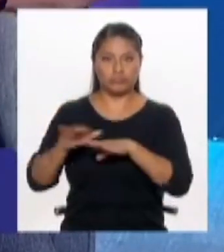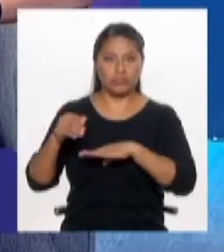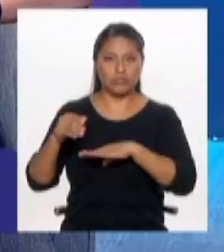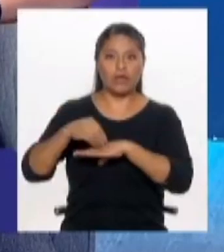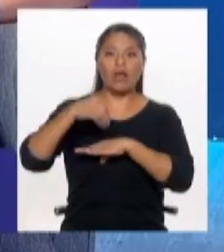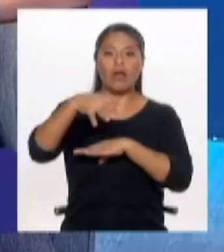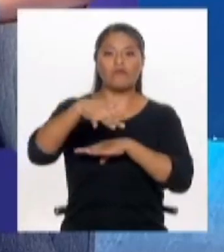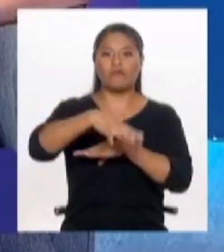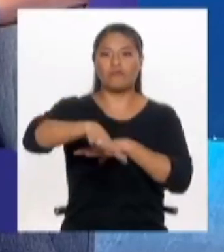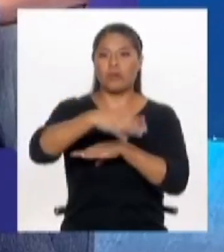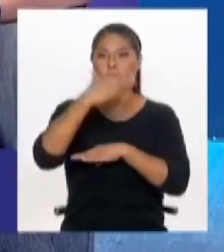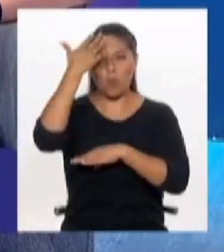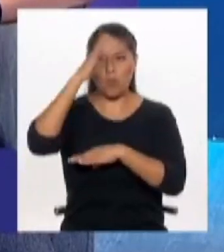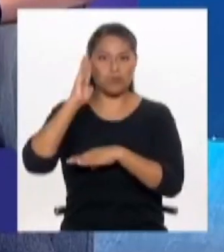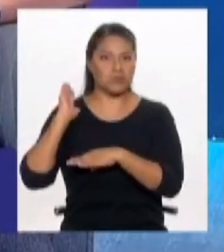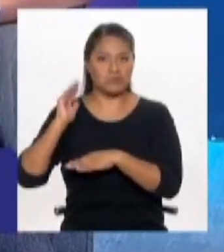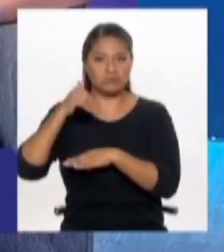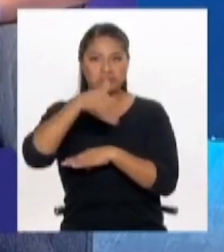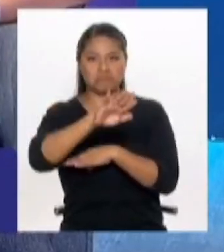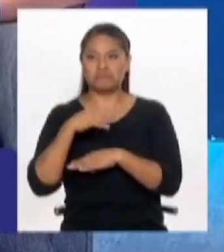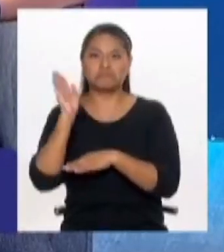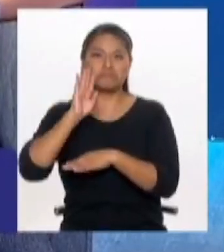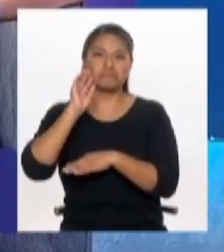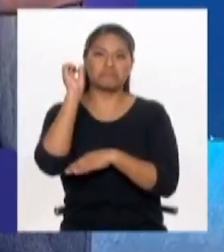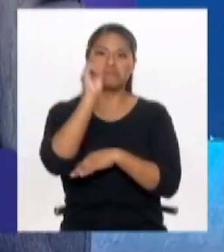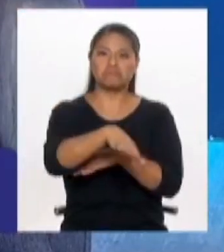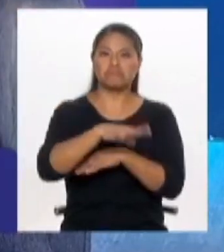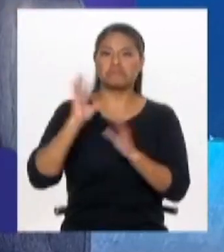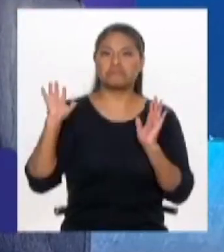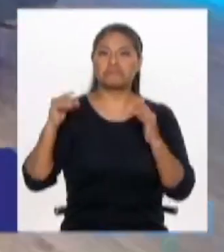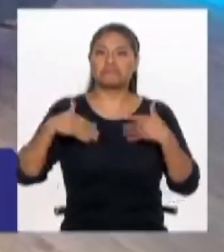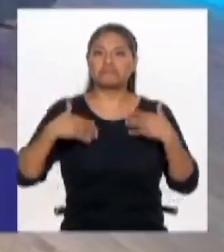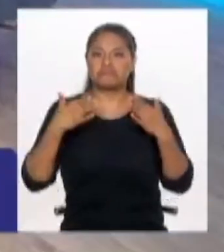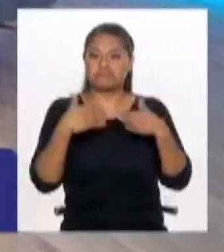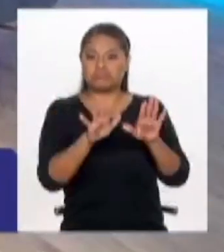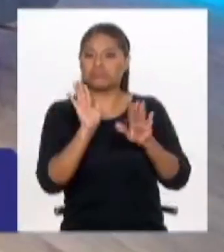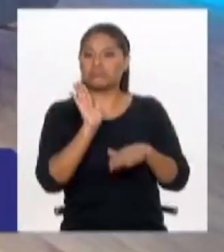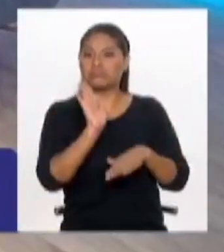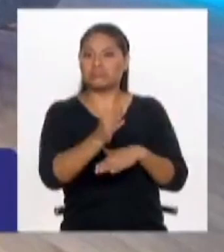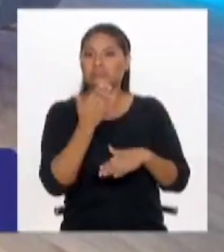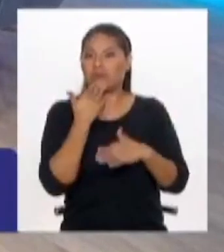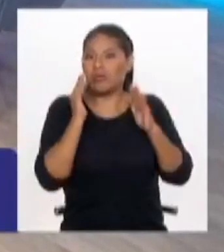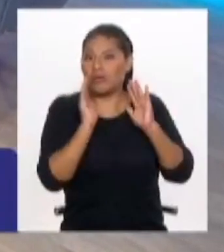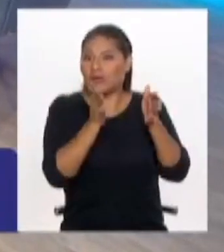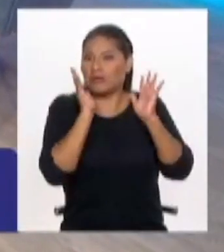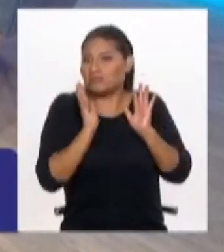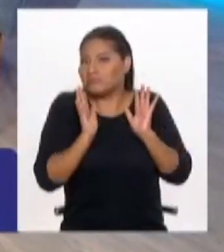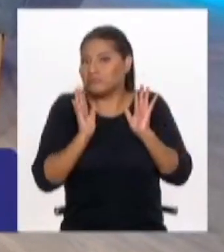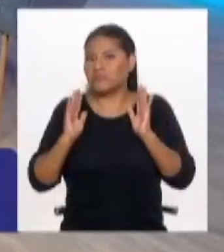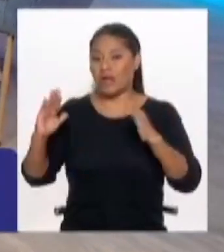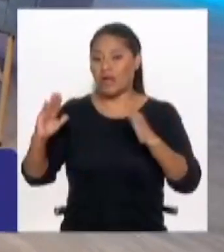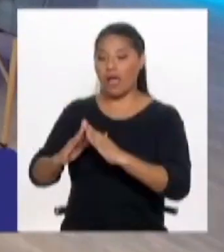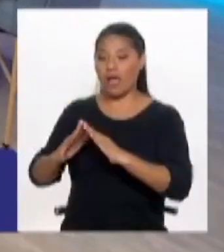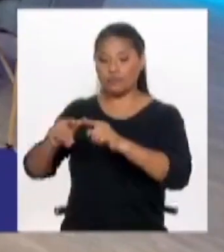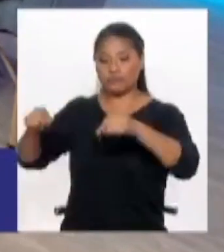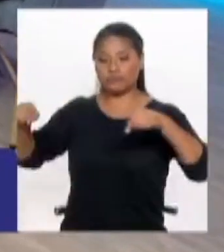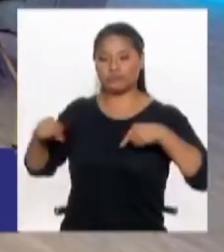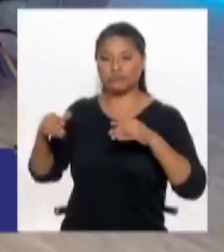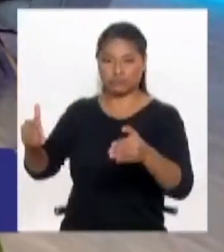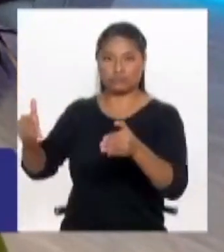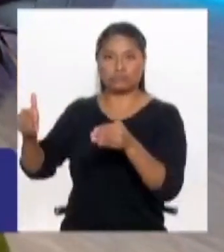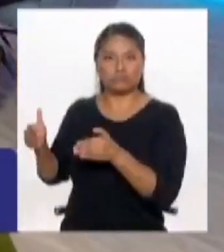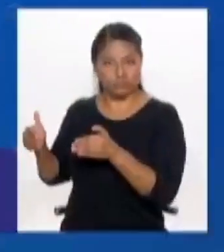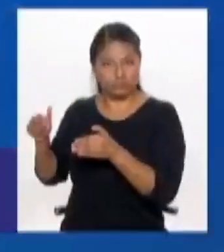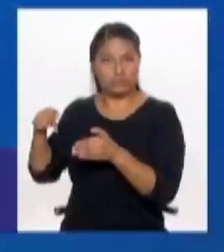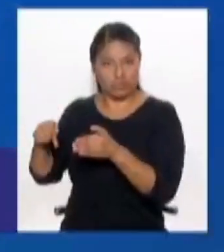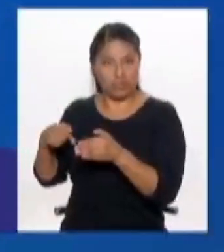nadie, ¿no? Y la gente puede tirar basura porque total, ¿de quién será eso? La parte privada la entendemos muy